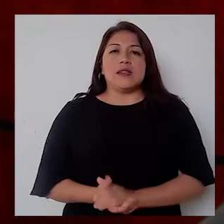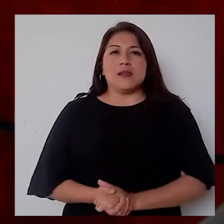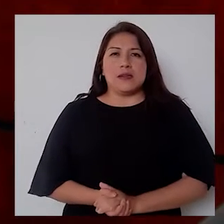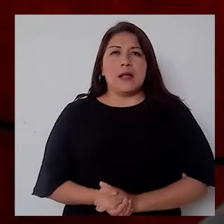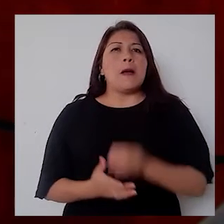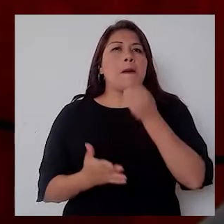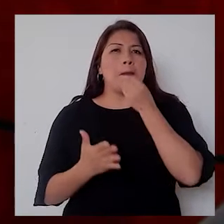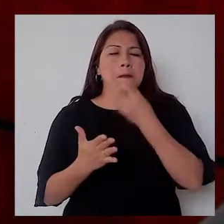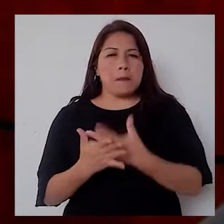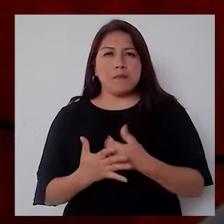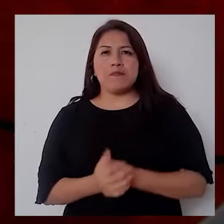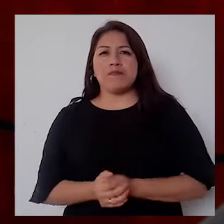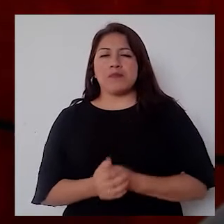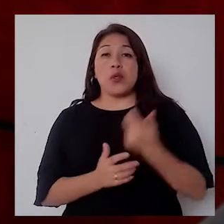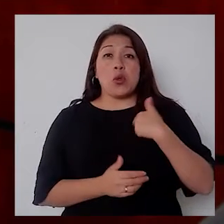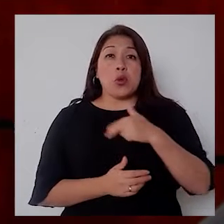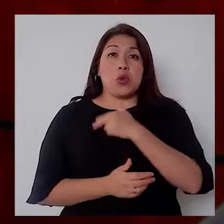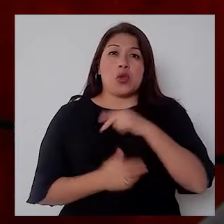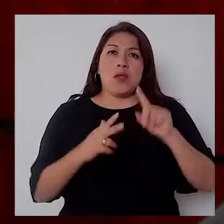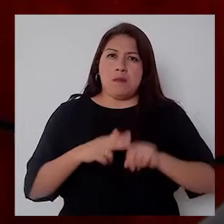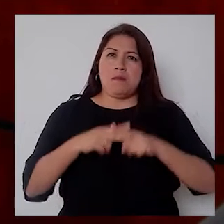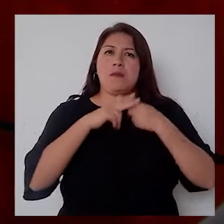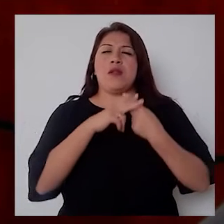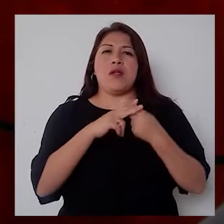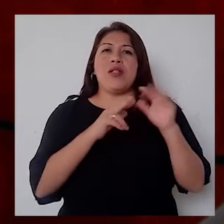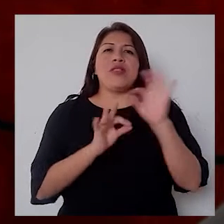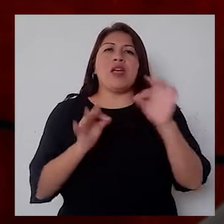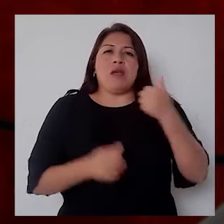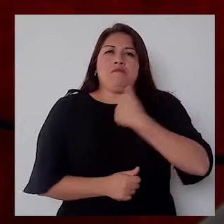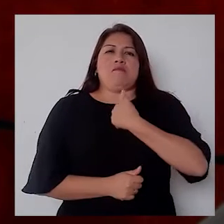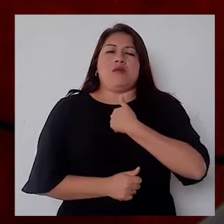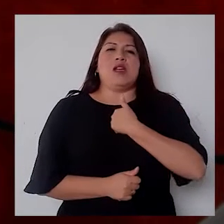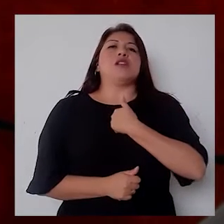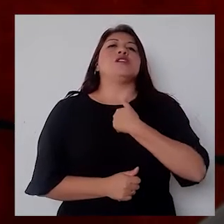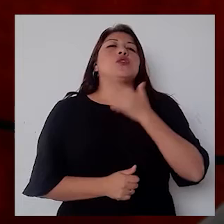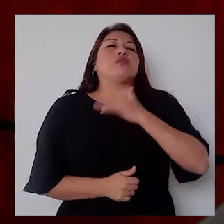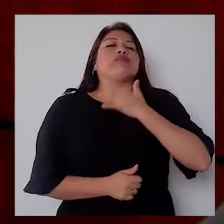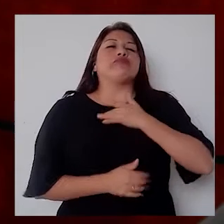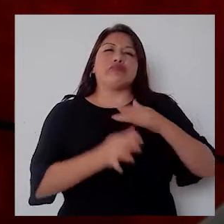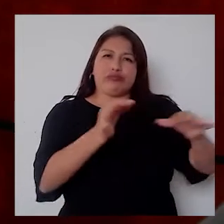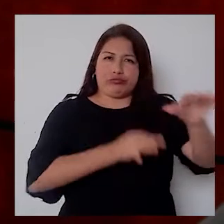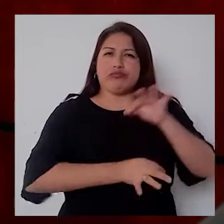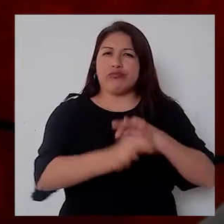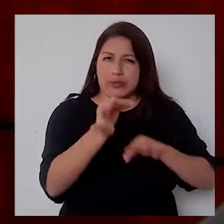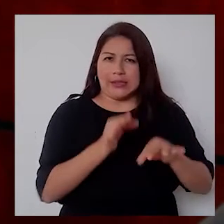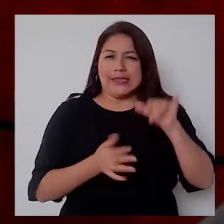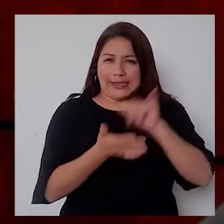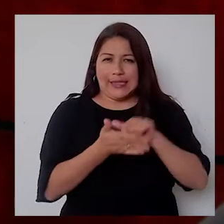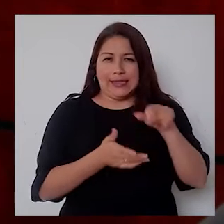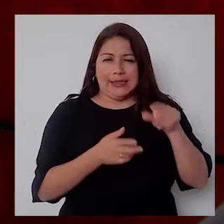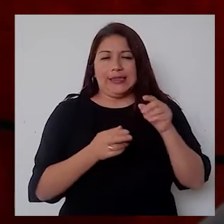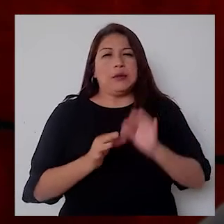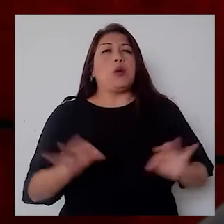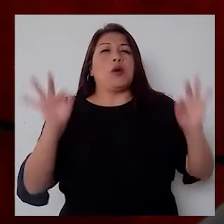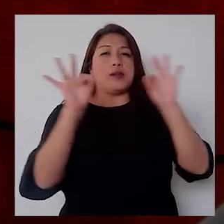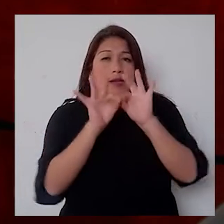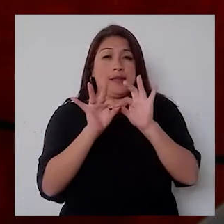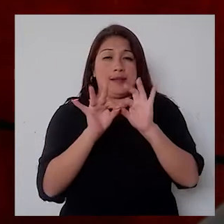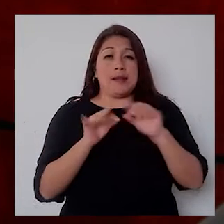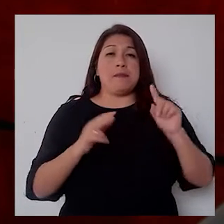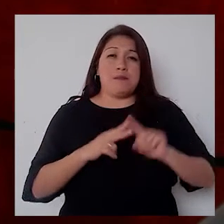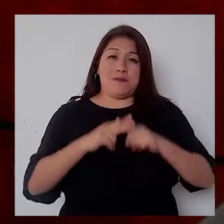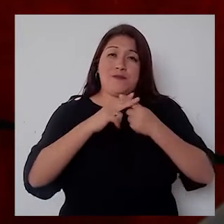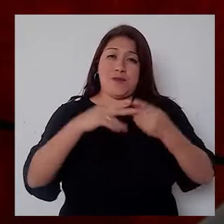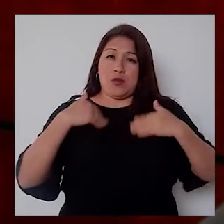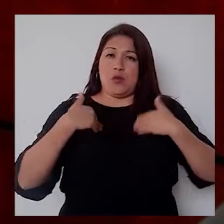Partimos del principio de que nada es por simpatía, sino por empatía. Que consiste en ponerse en los zapatos de los demás. Ese es el punto de